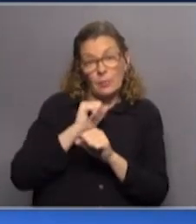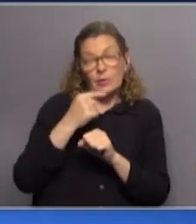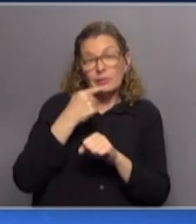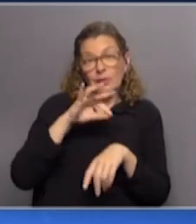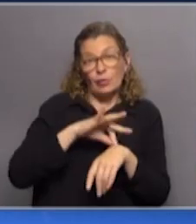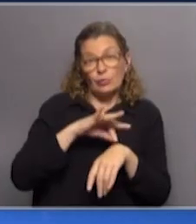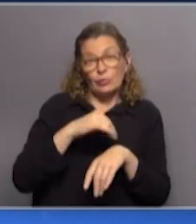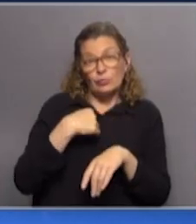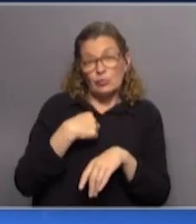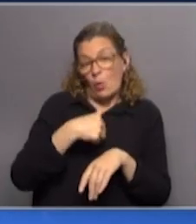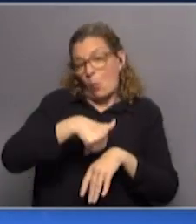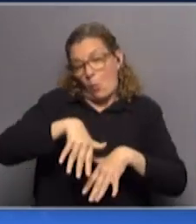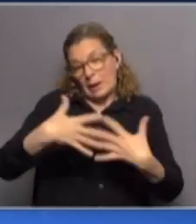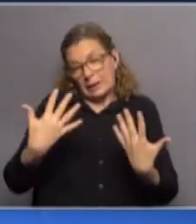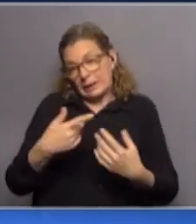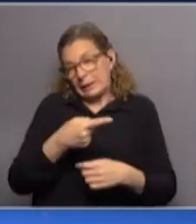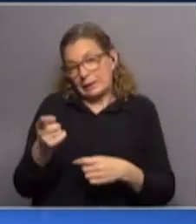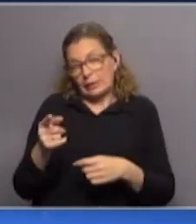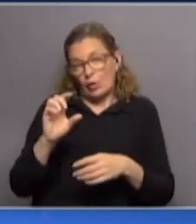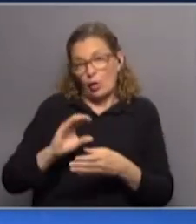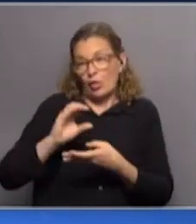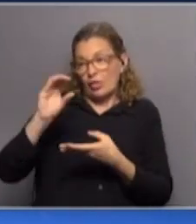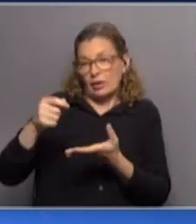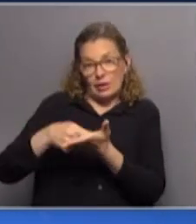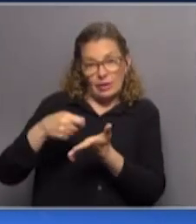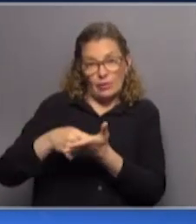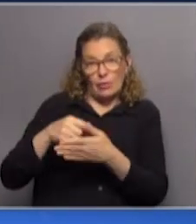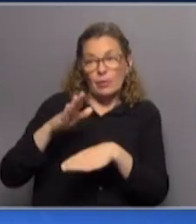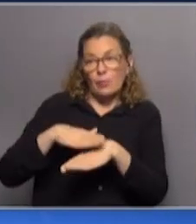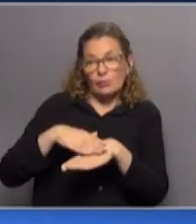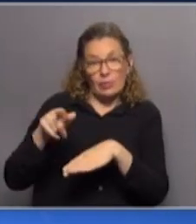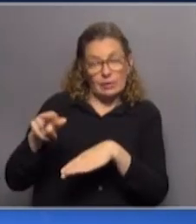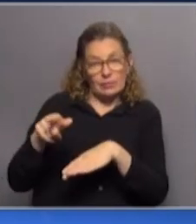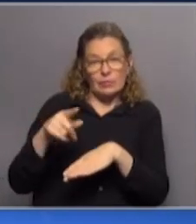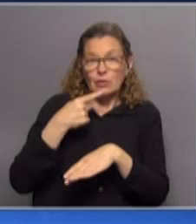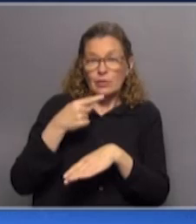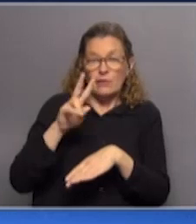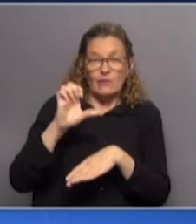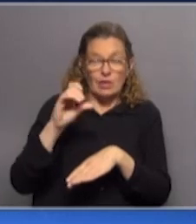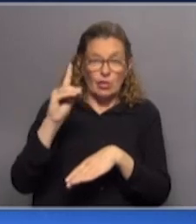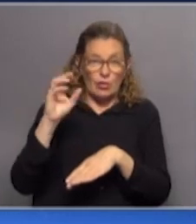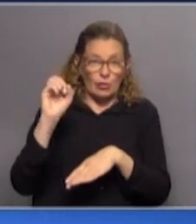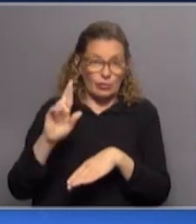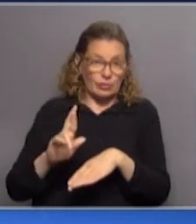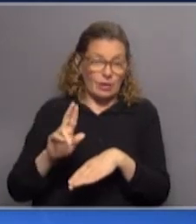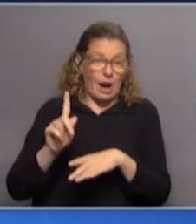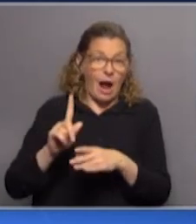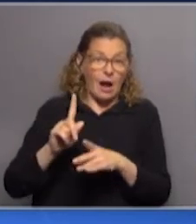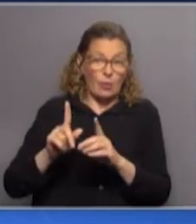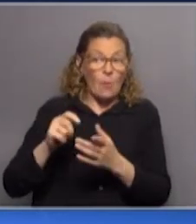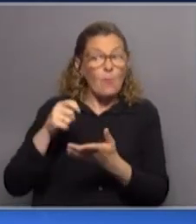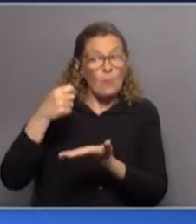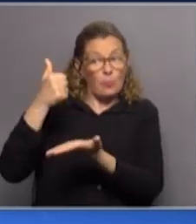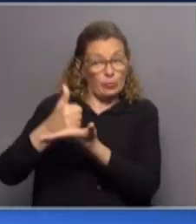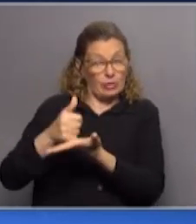decir ella, yo o cualquiera, los dineros se utilizaron en lo que correspondía, lo dicen los veedores. Y para algo los pusieron, ¿no?